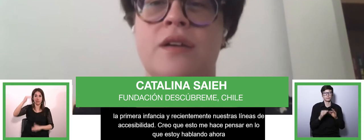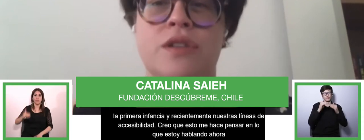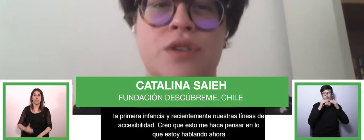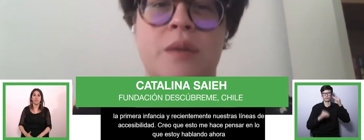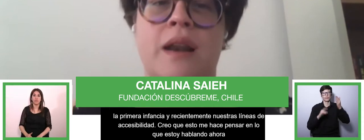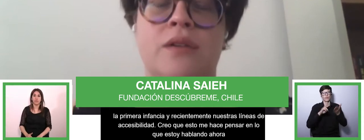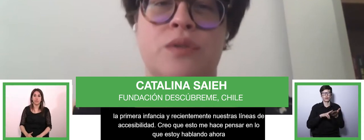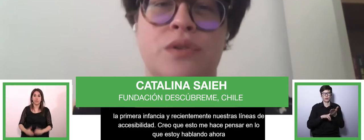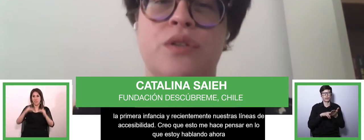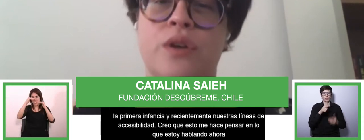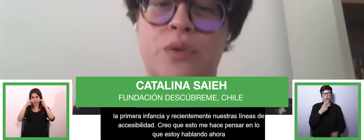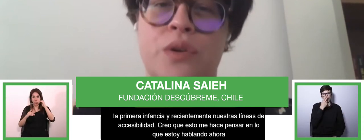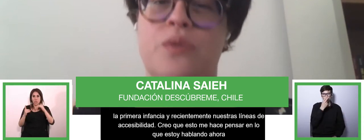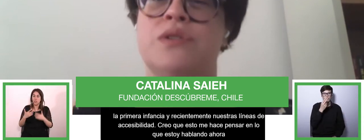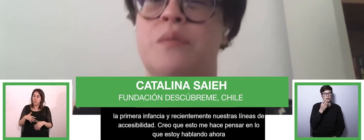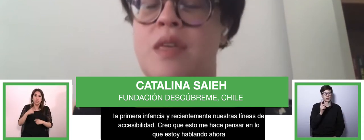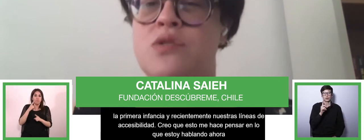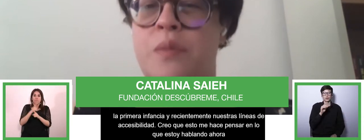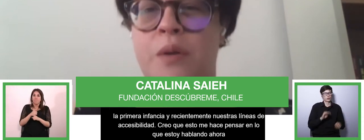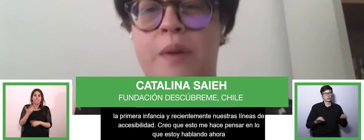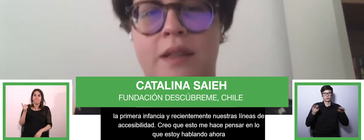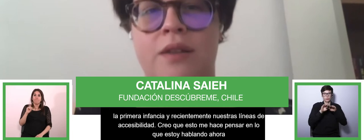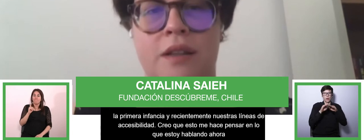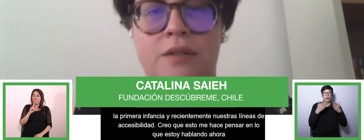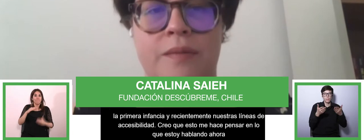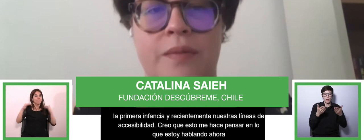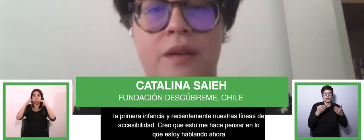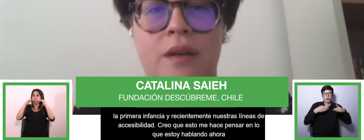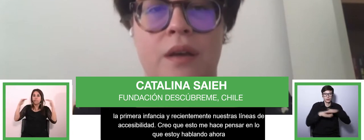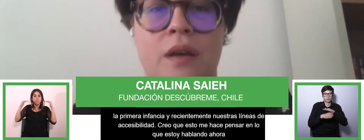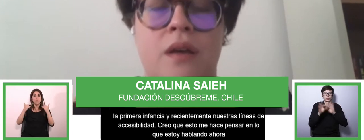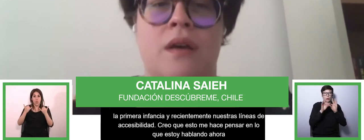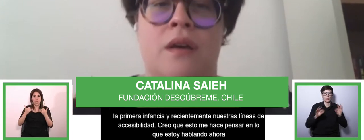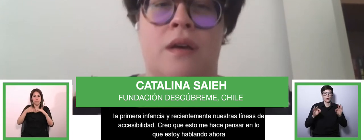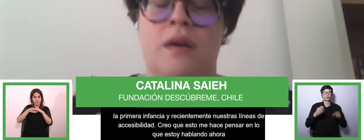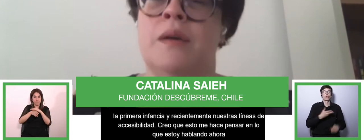muestran una falta de condiciones para la continuación de los estudios en educación media y superior para este colectivo.